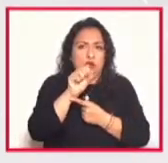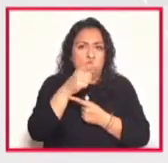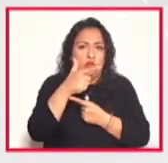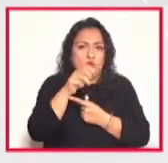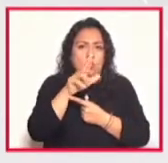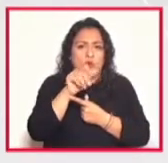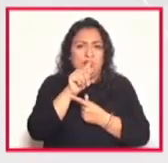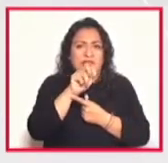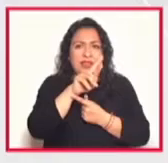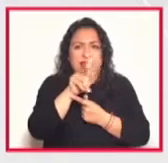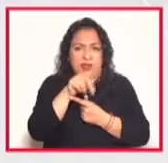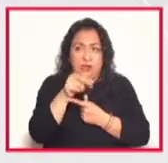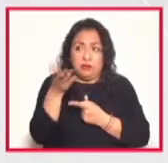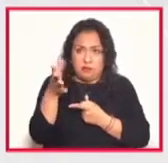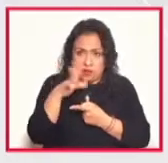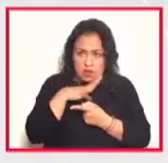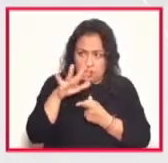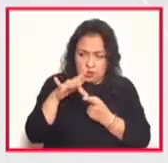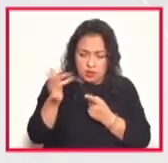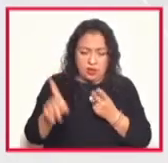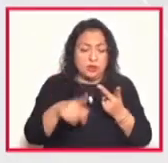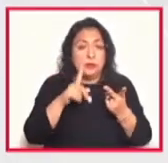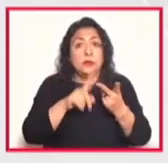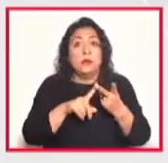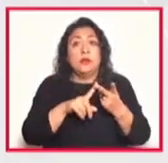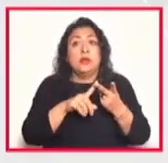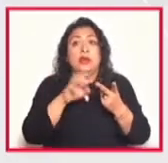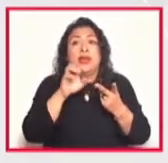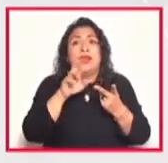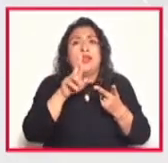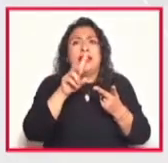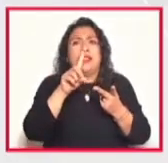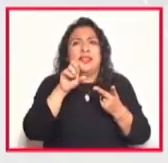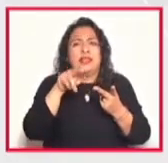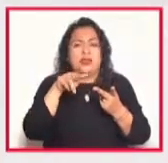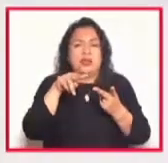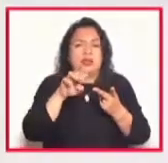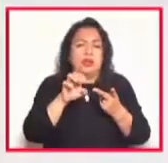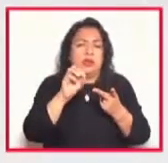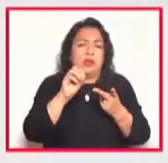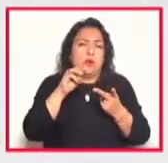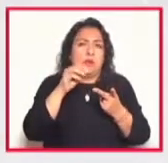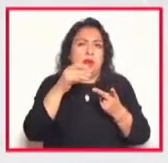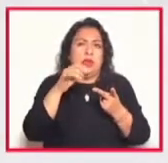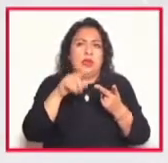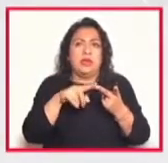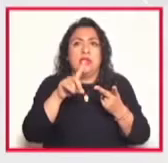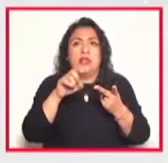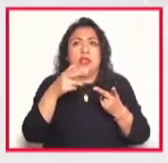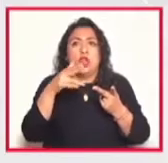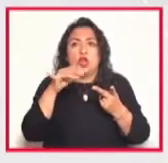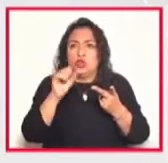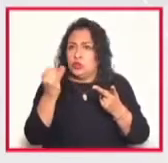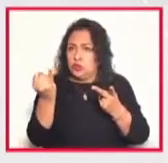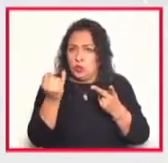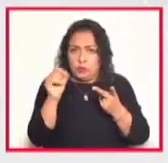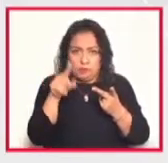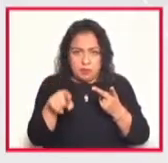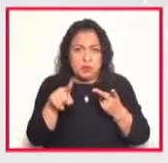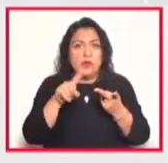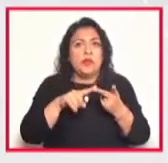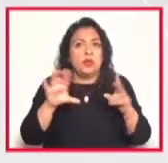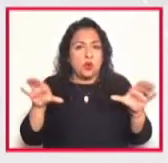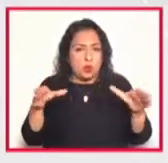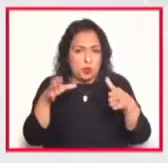está aquí. Gracias, Juan. Por Erwin Neumayer de Hoyos, que también es parte de la comunidad